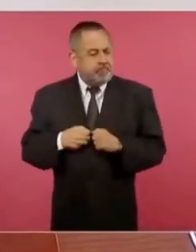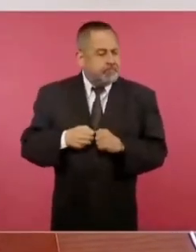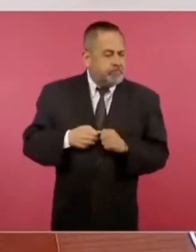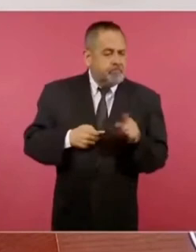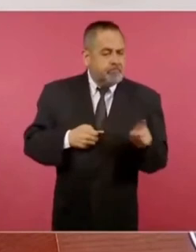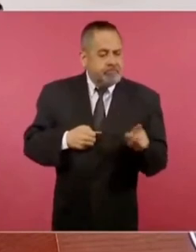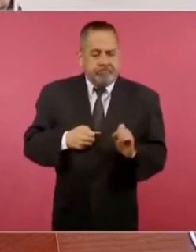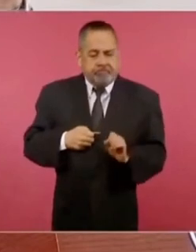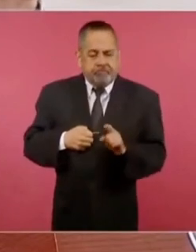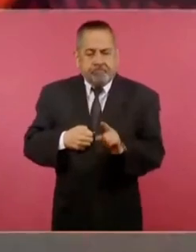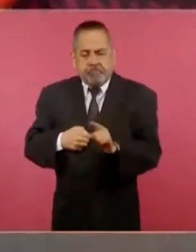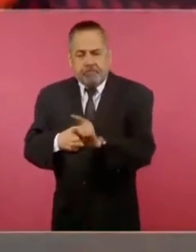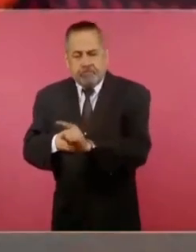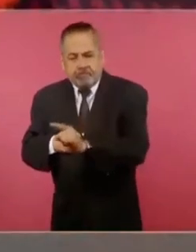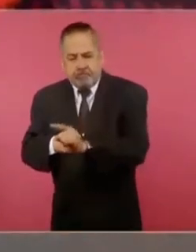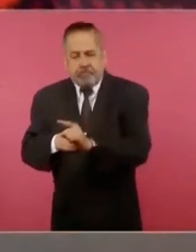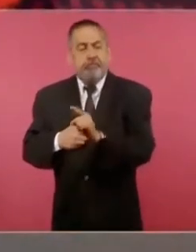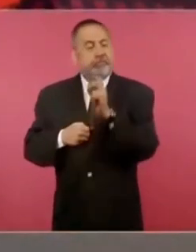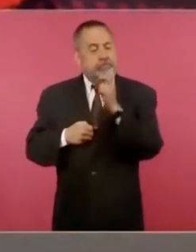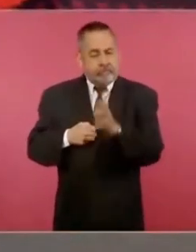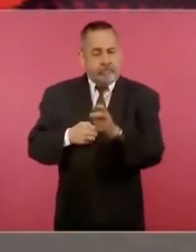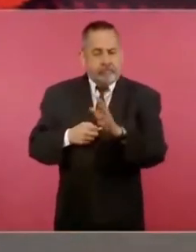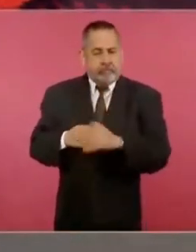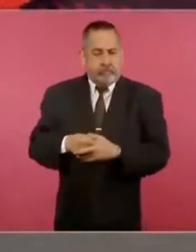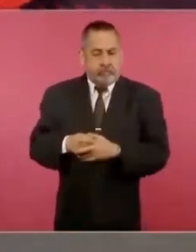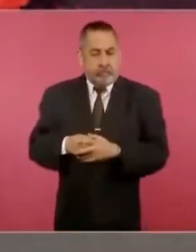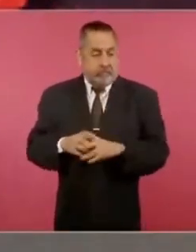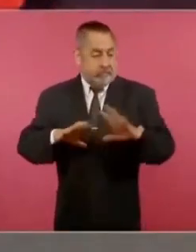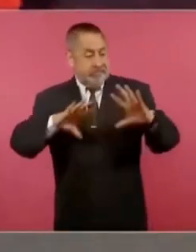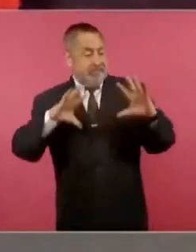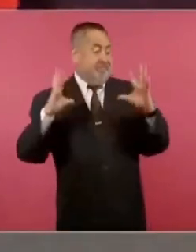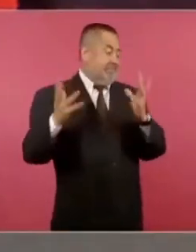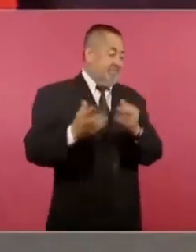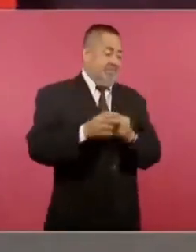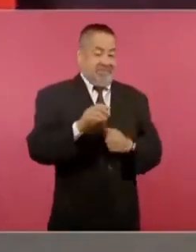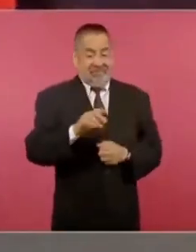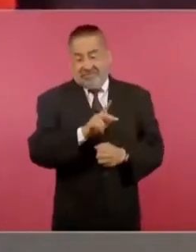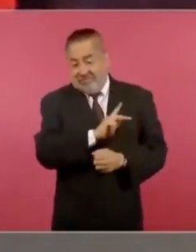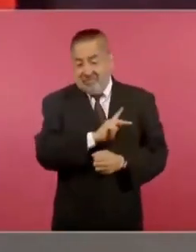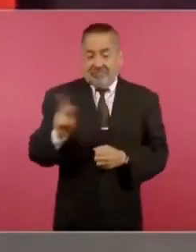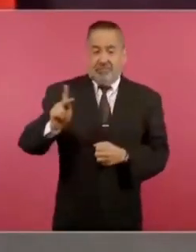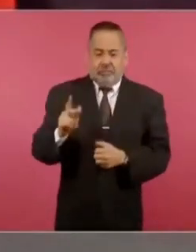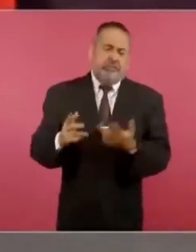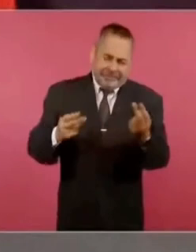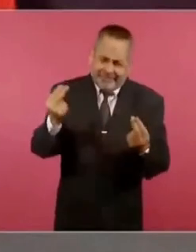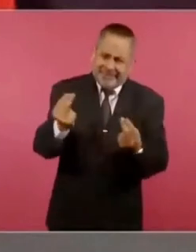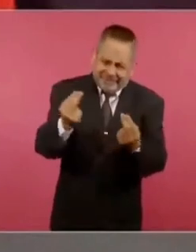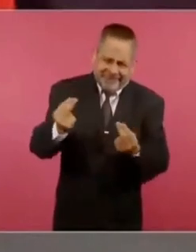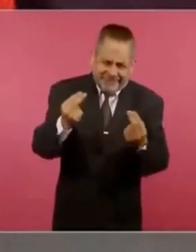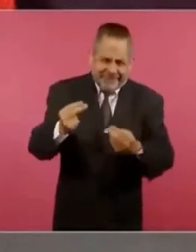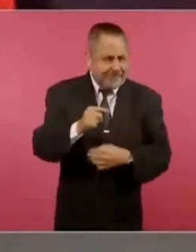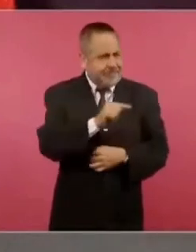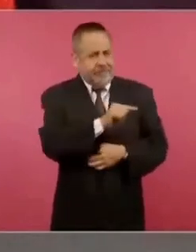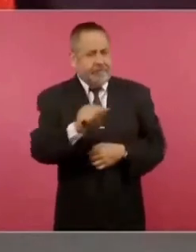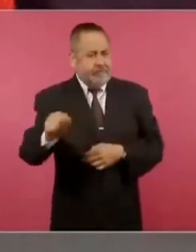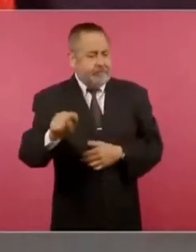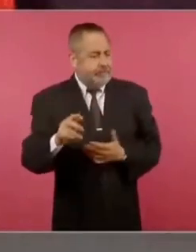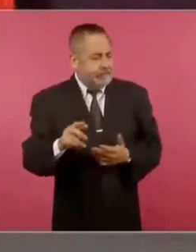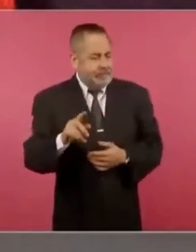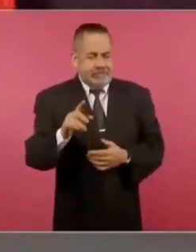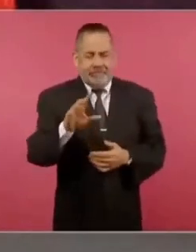Y así en vez de 500 acciones que se requieren o mil,